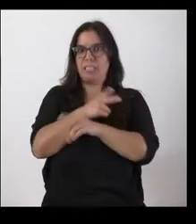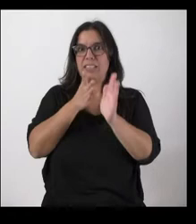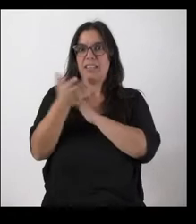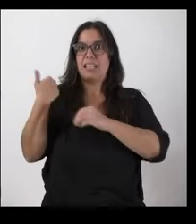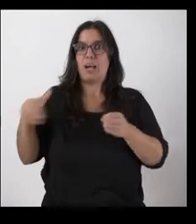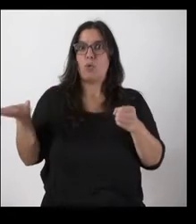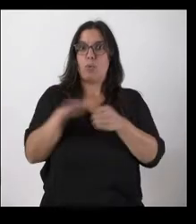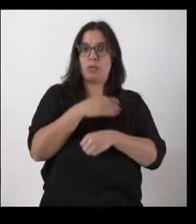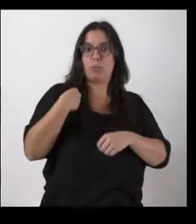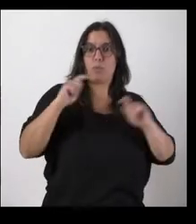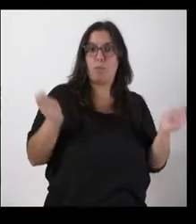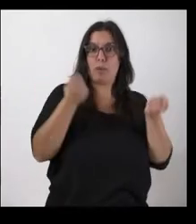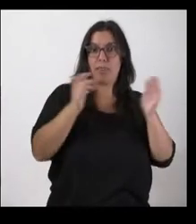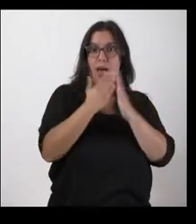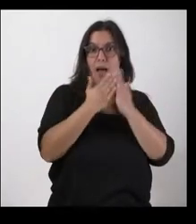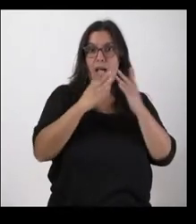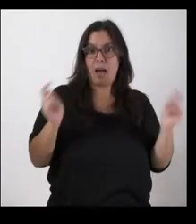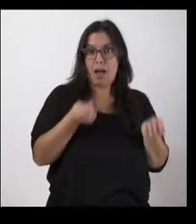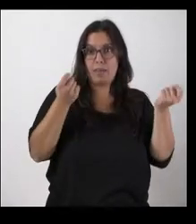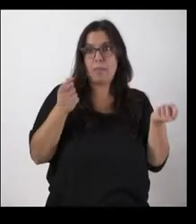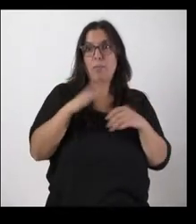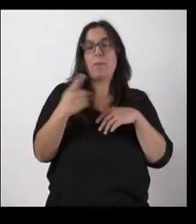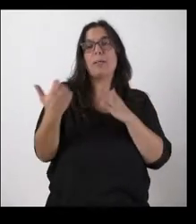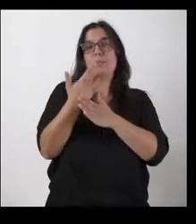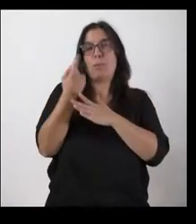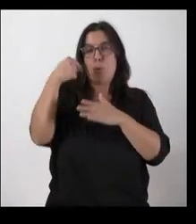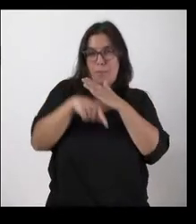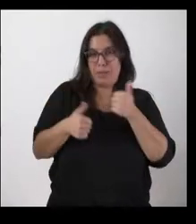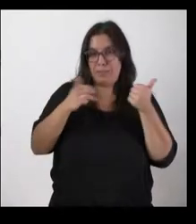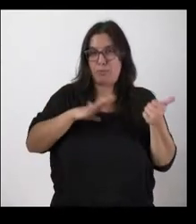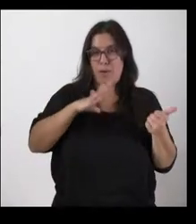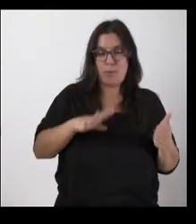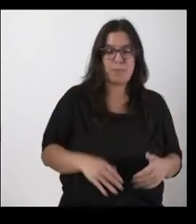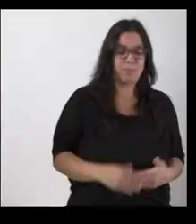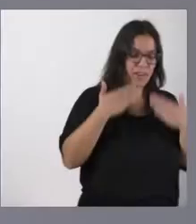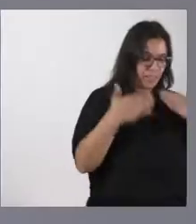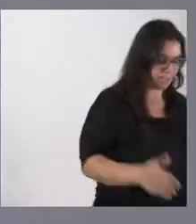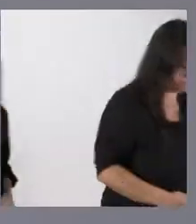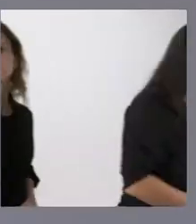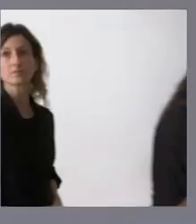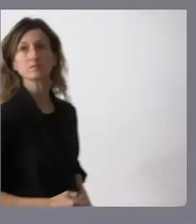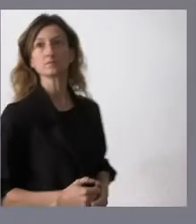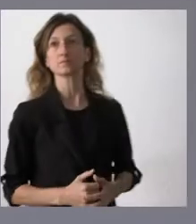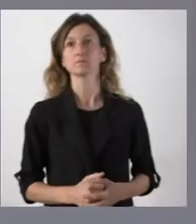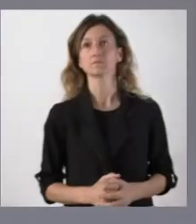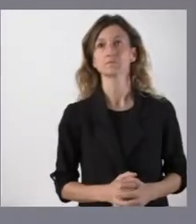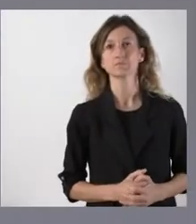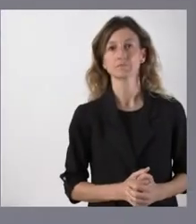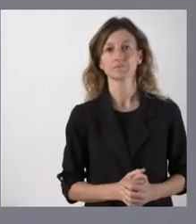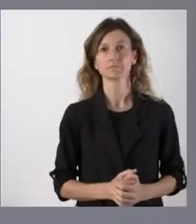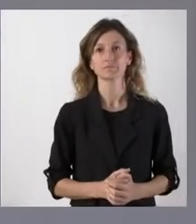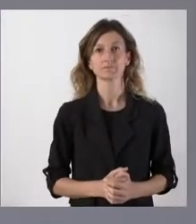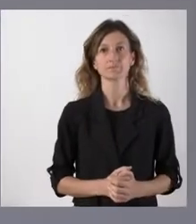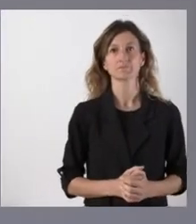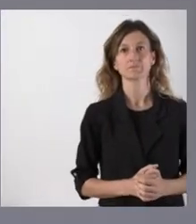en el acuerdo sobre la publicidad de agendas, pero bueno, que nos explique un poco más todos estos cambios. Gracias. Bien, sobre los tres